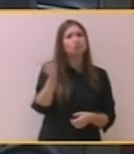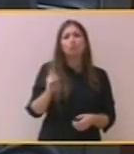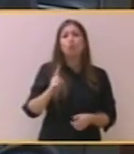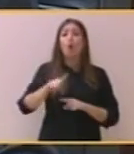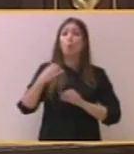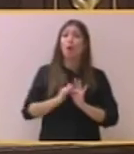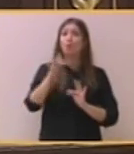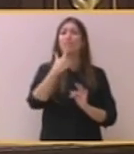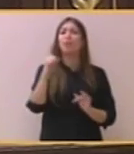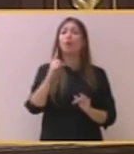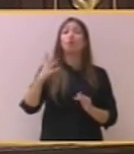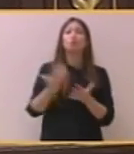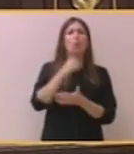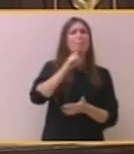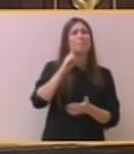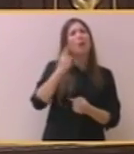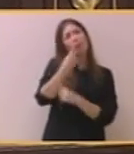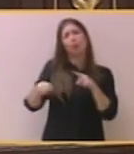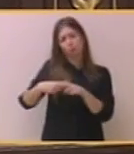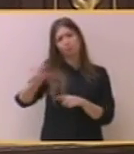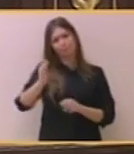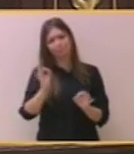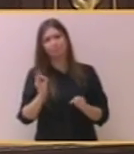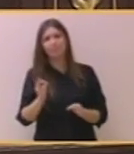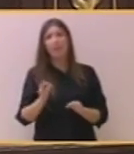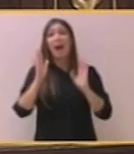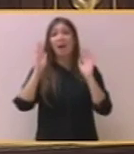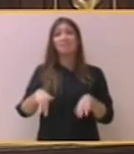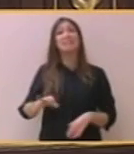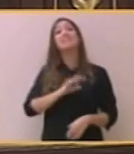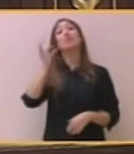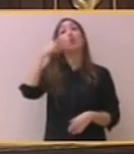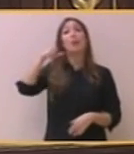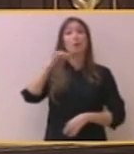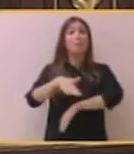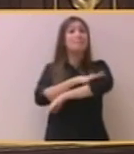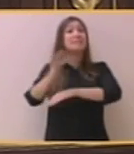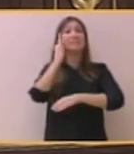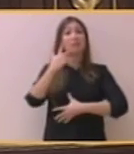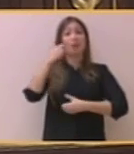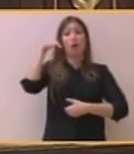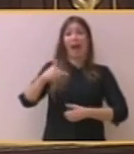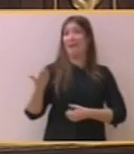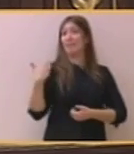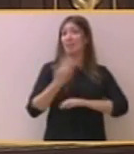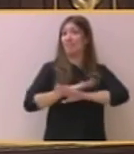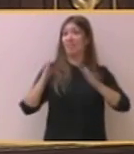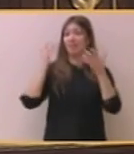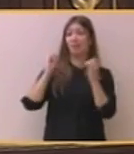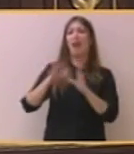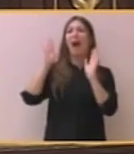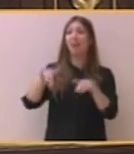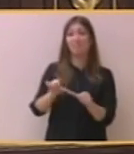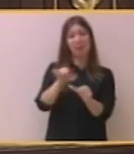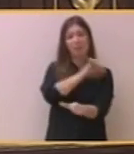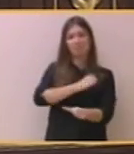falso, salvo algunas cosas. Y con la dimisión de la señora Mato, de la ministra de Sanidad, hoy sabemos que todo era cierto. Y